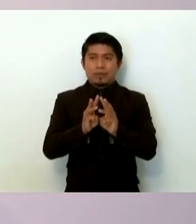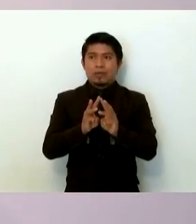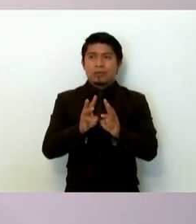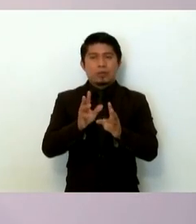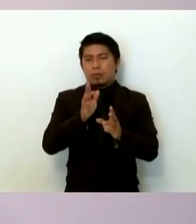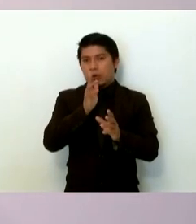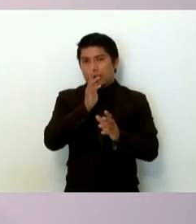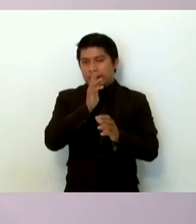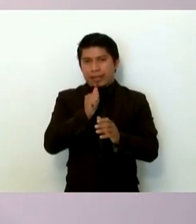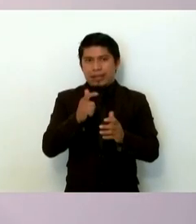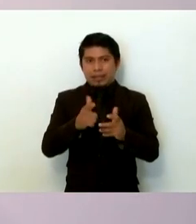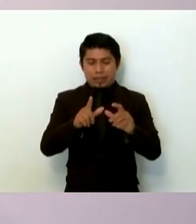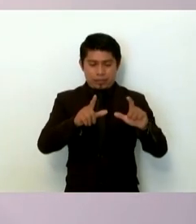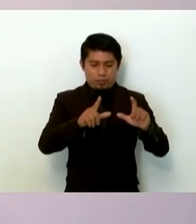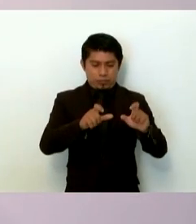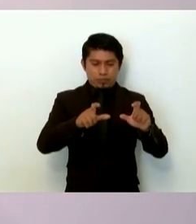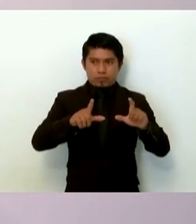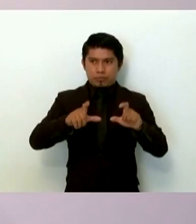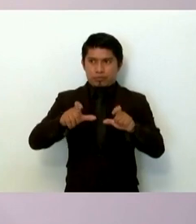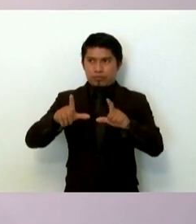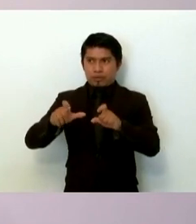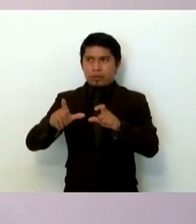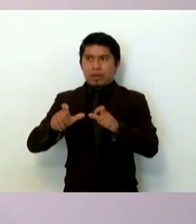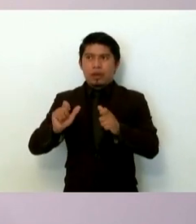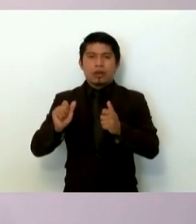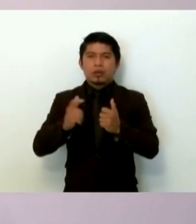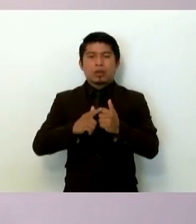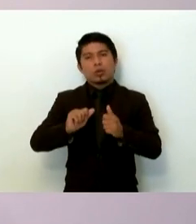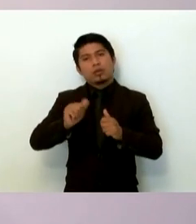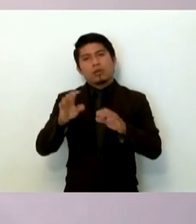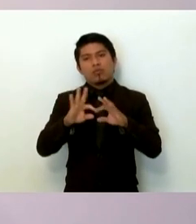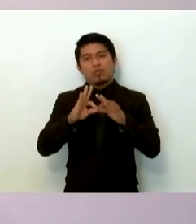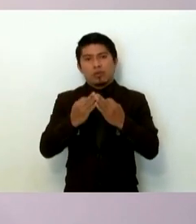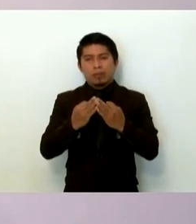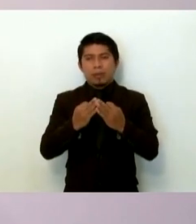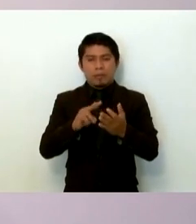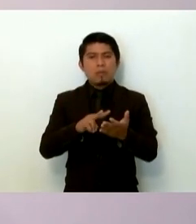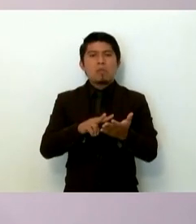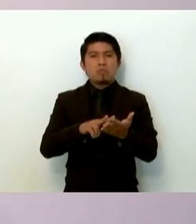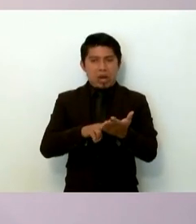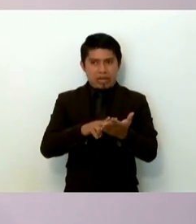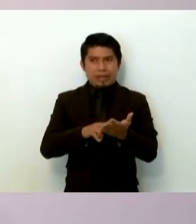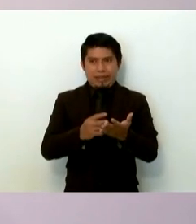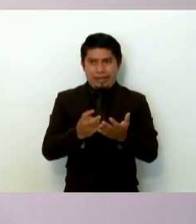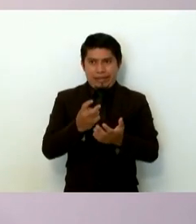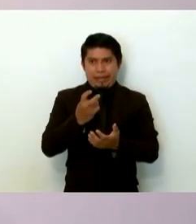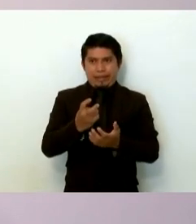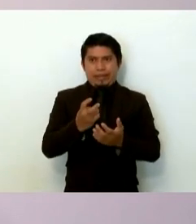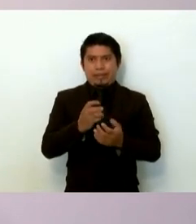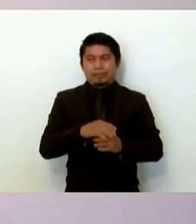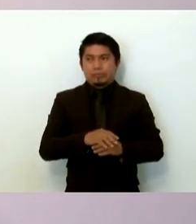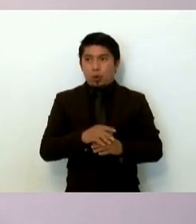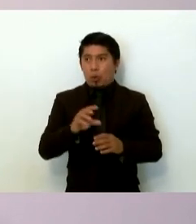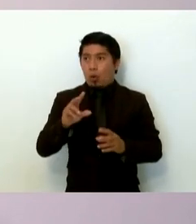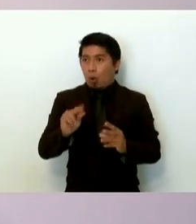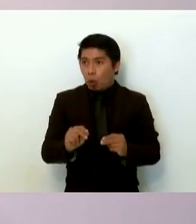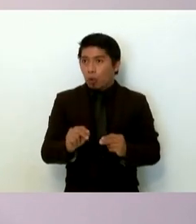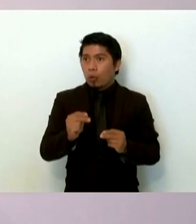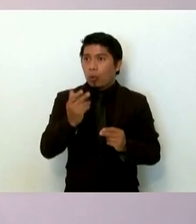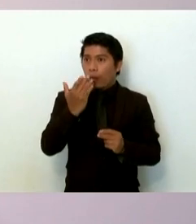imposible a través de capturas de pantalla cualquiera de otra manera, para validar la existencia o no